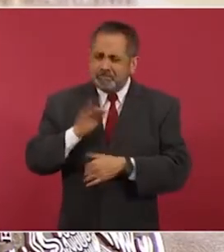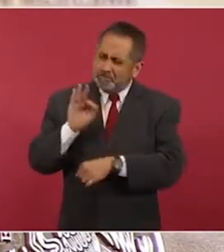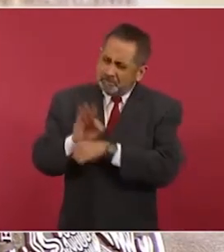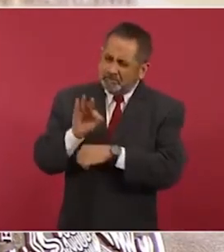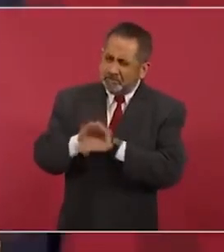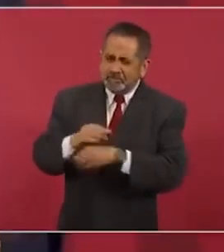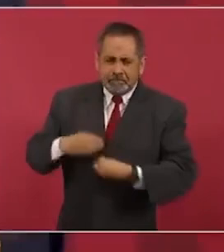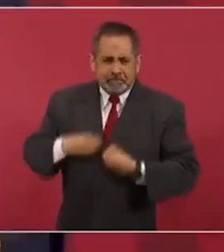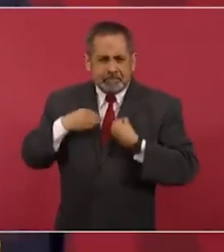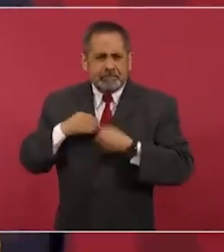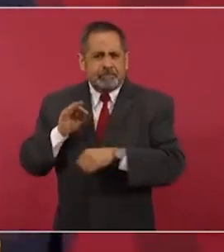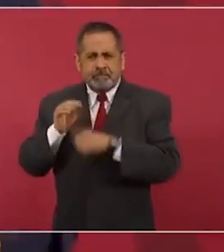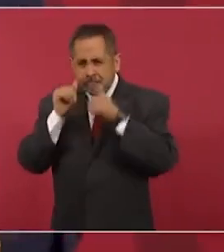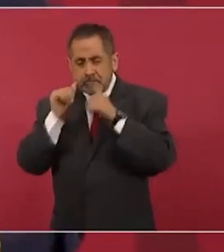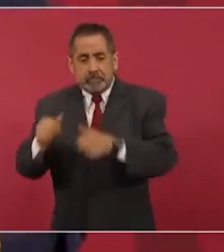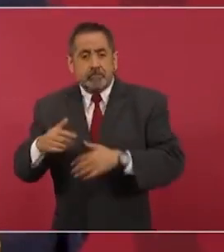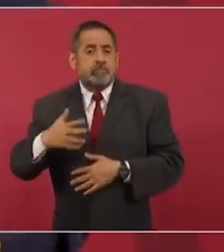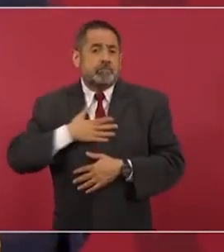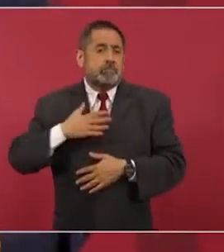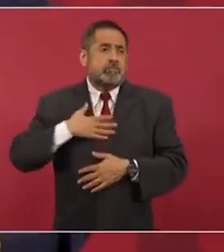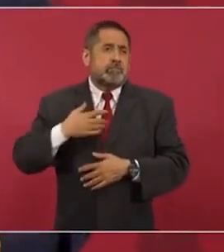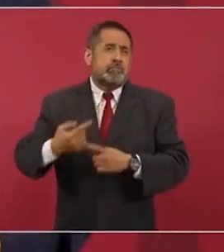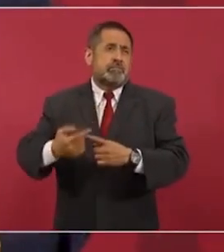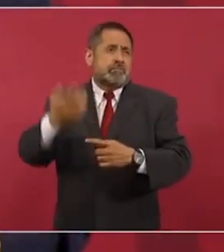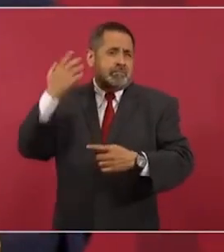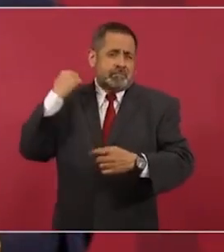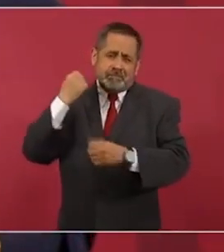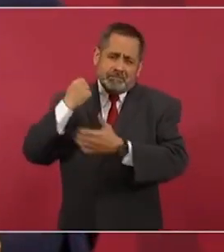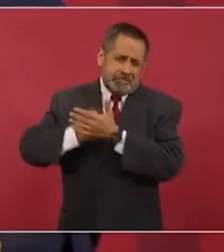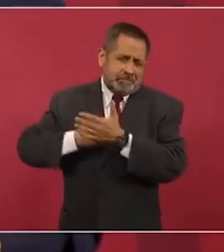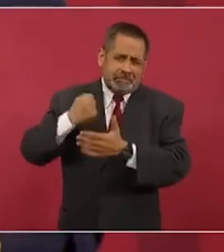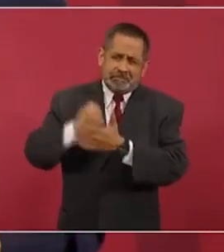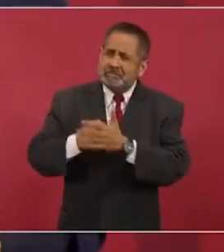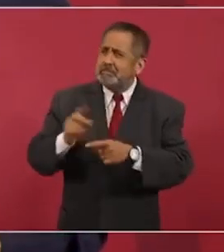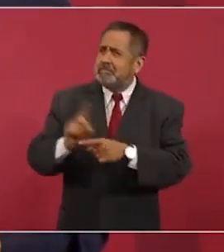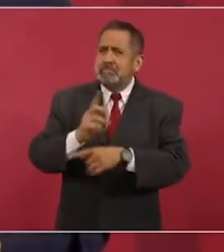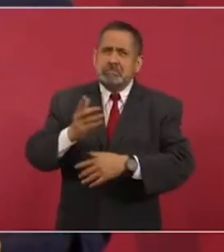nosotros venimos luchando desde hace